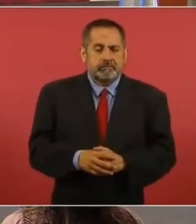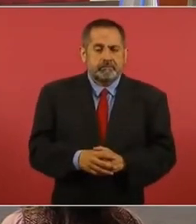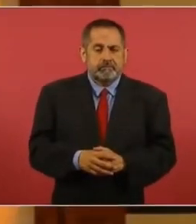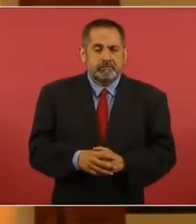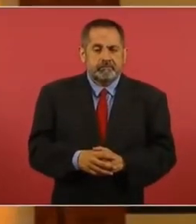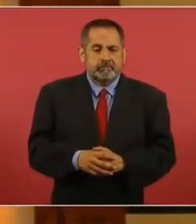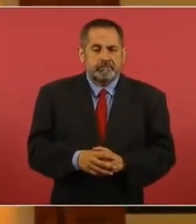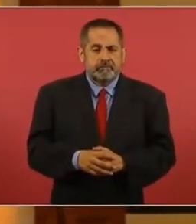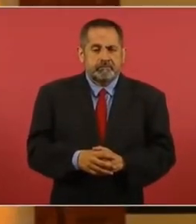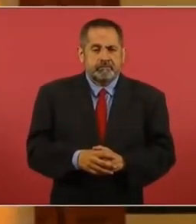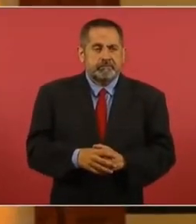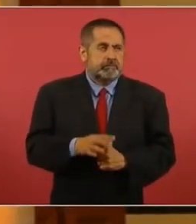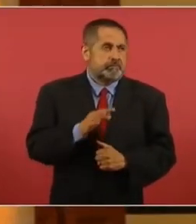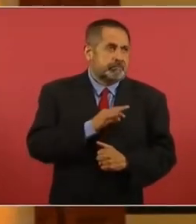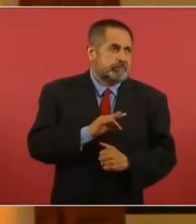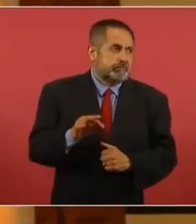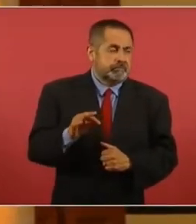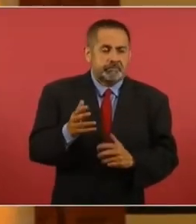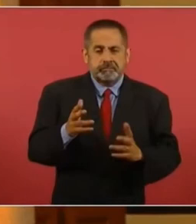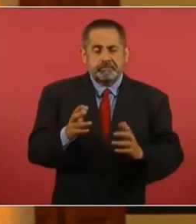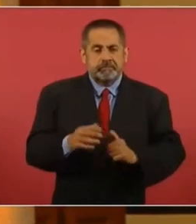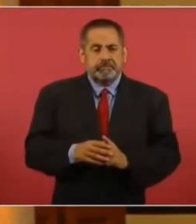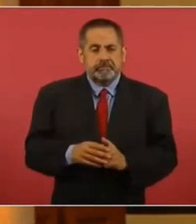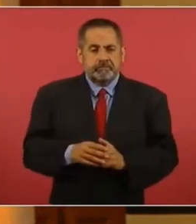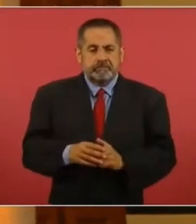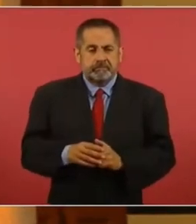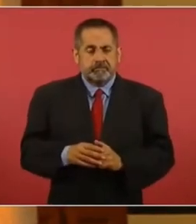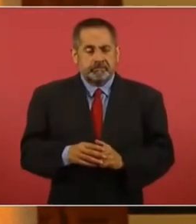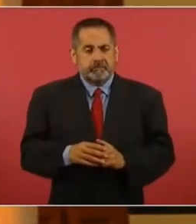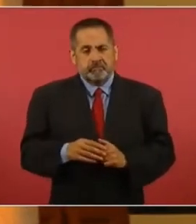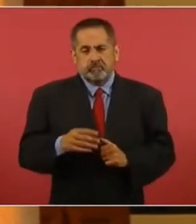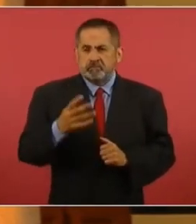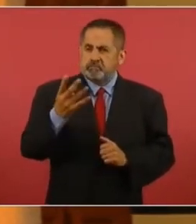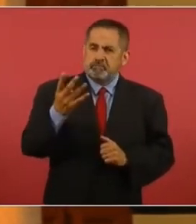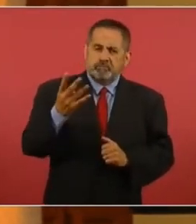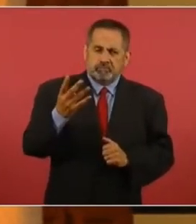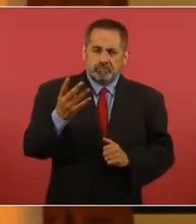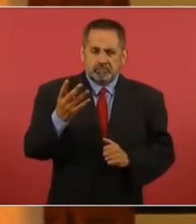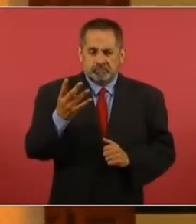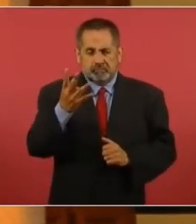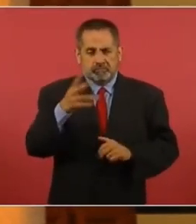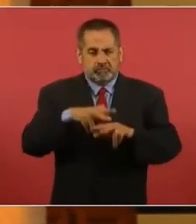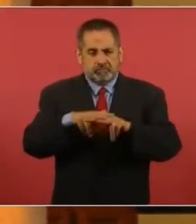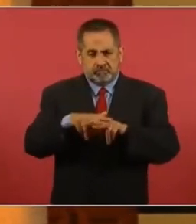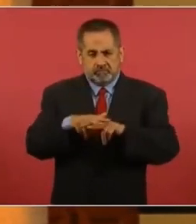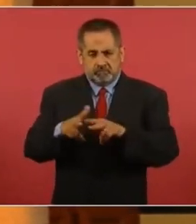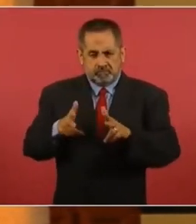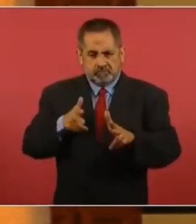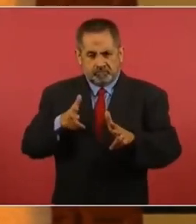pues son cuatro trenes.